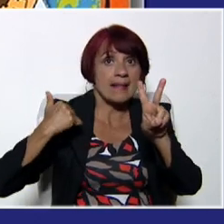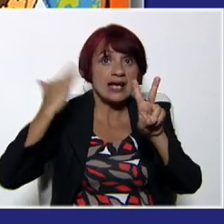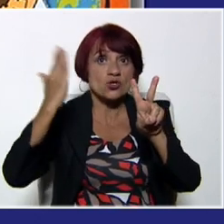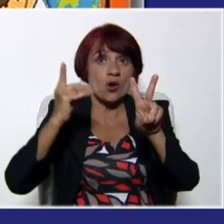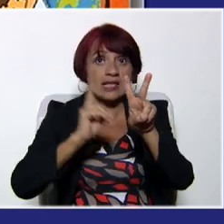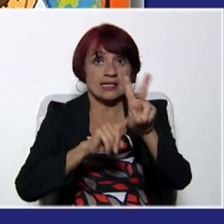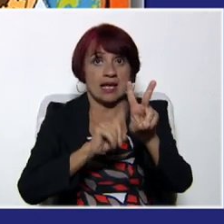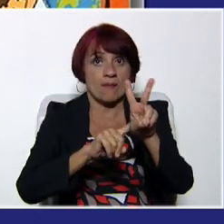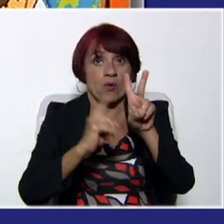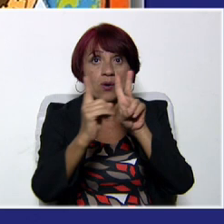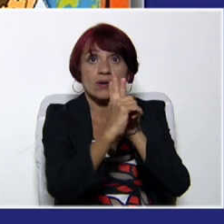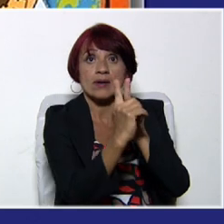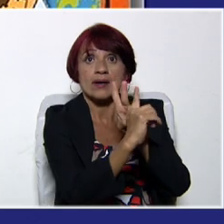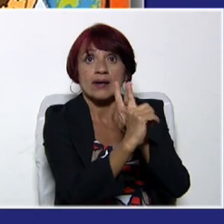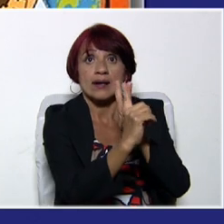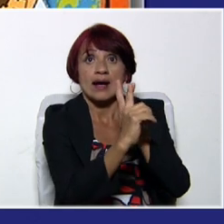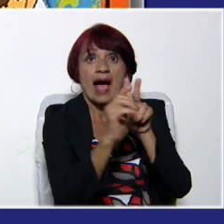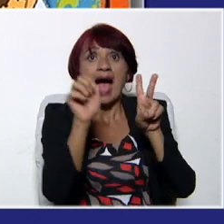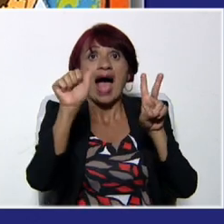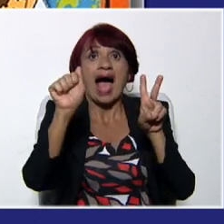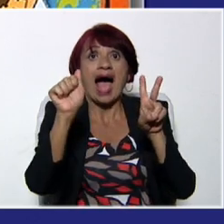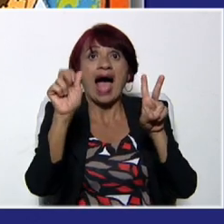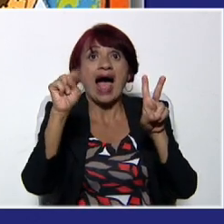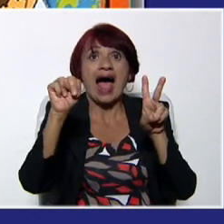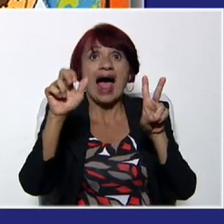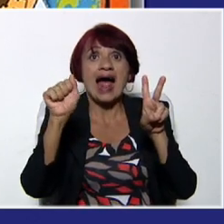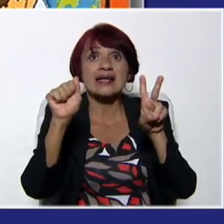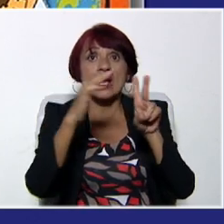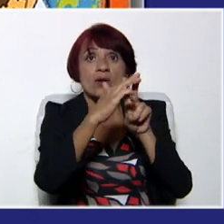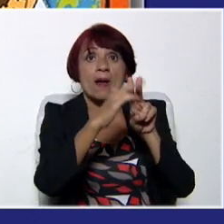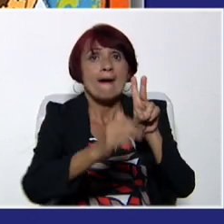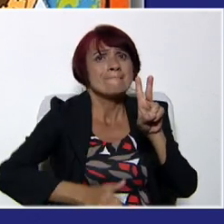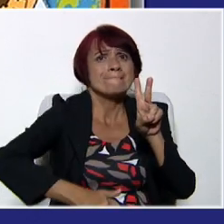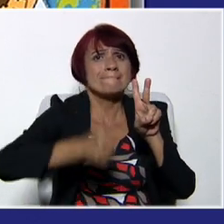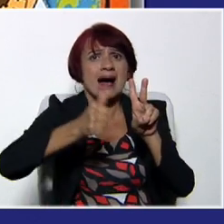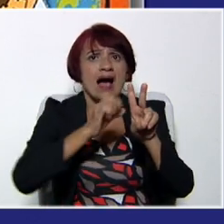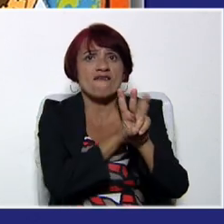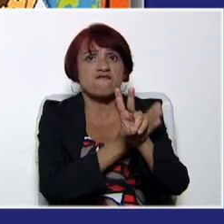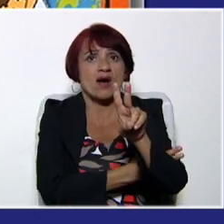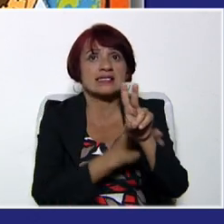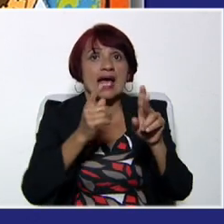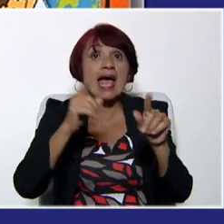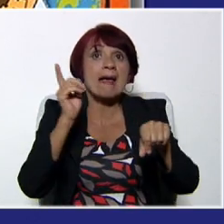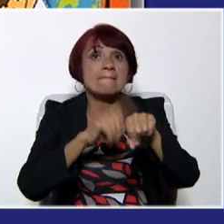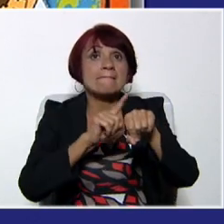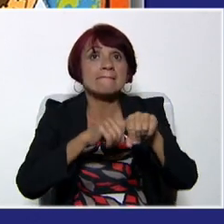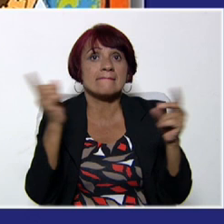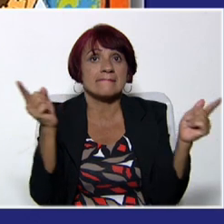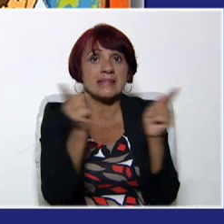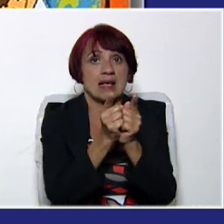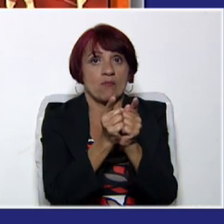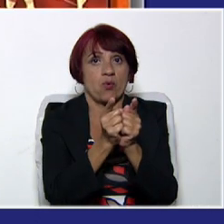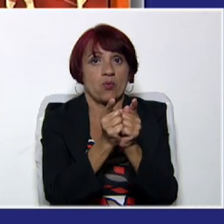tiempo, y la resistencia anaeróbica, que implica ejercicios más fuertes en menor cantidad de tiempo.